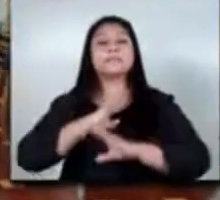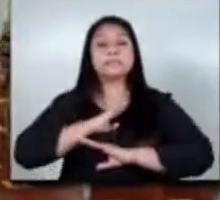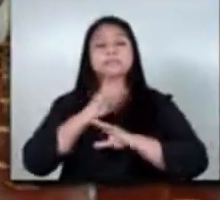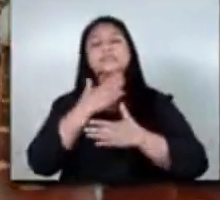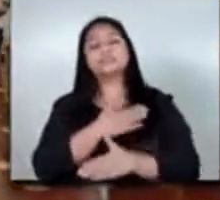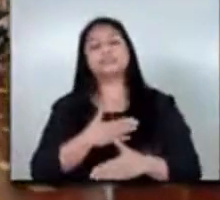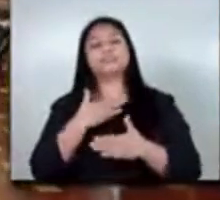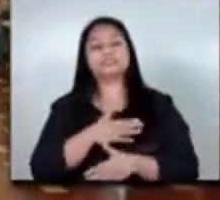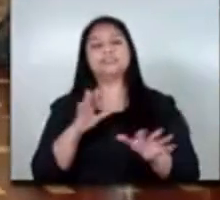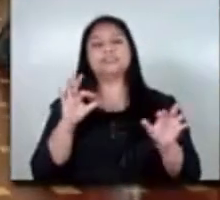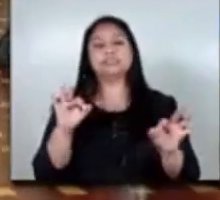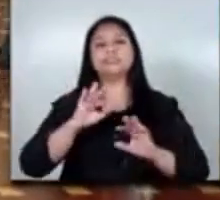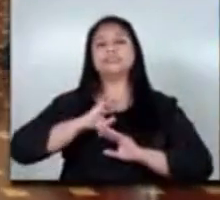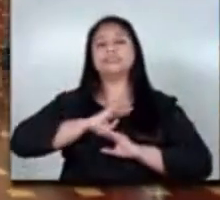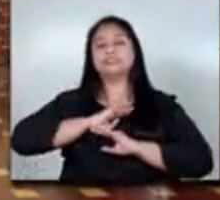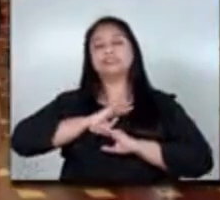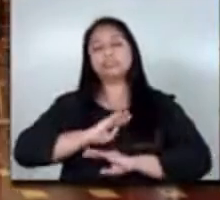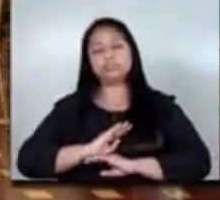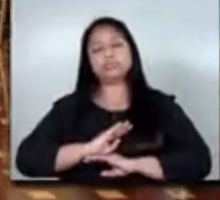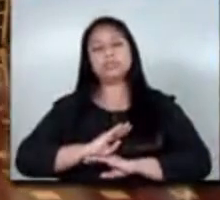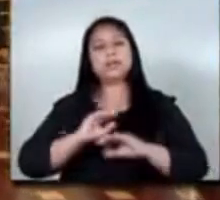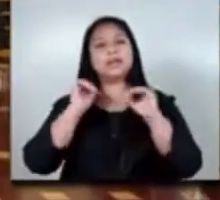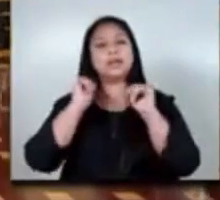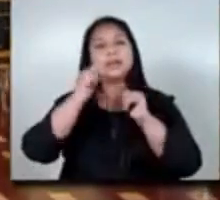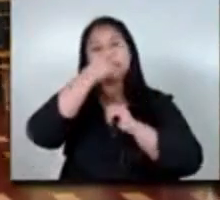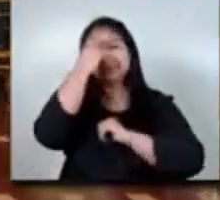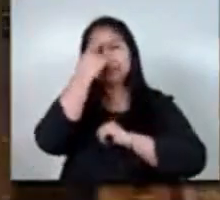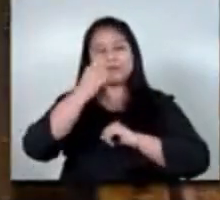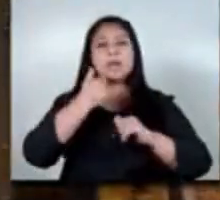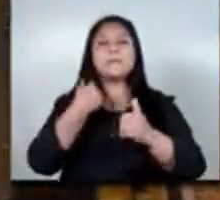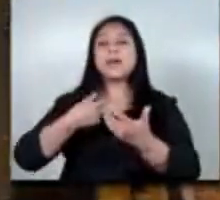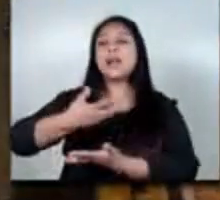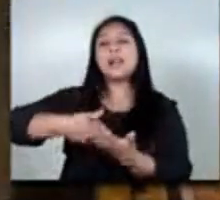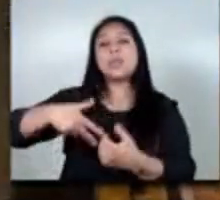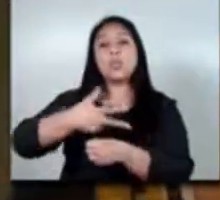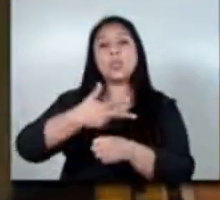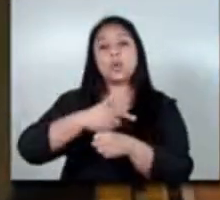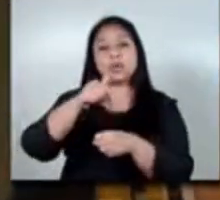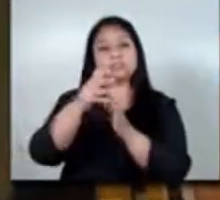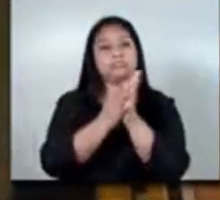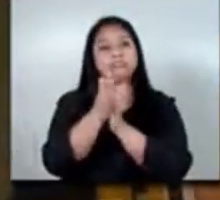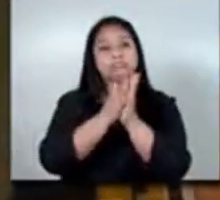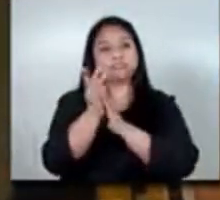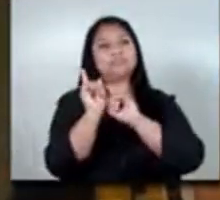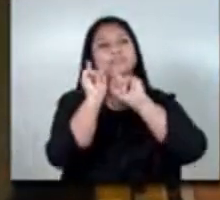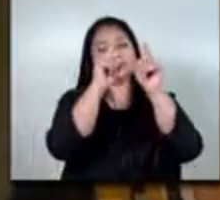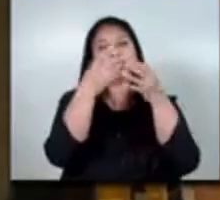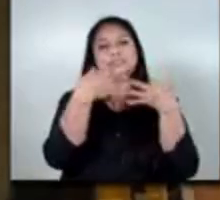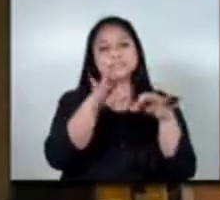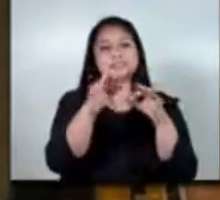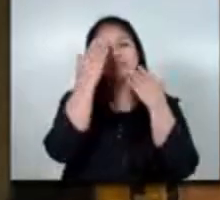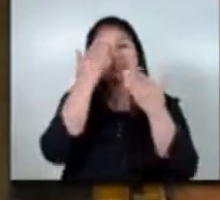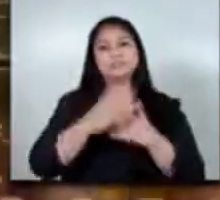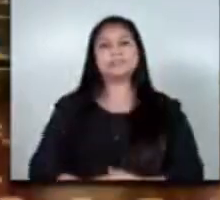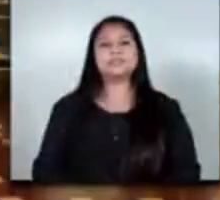que sabemos que estamos haciendo un trabajo muy bueno para nuestros con nacionales que están aprovechando al máximo estas oportunidades muchas